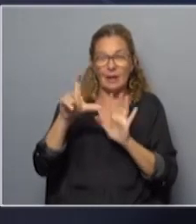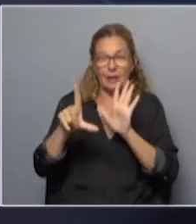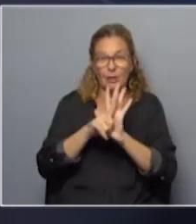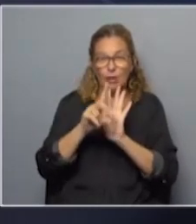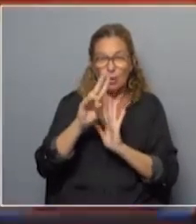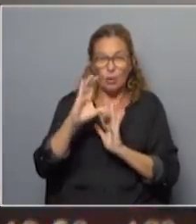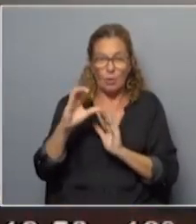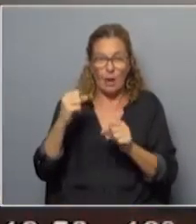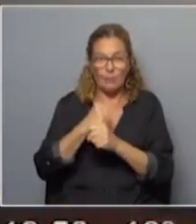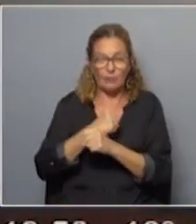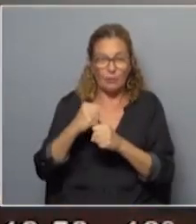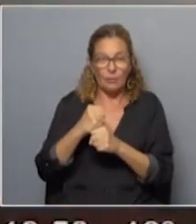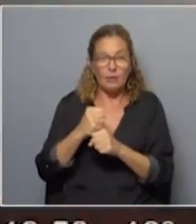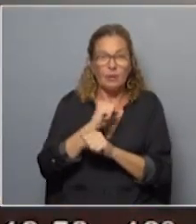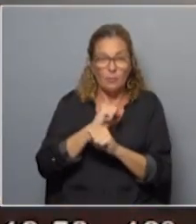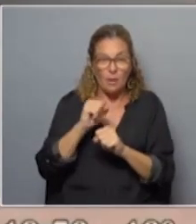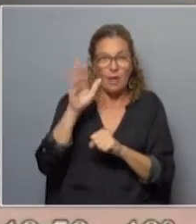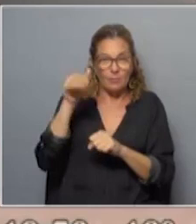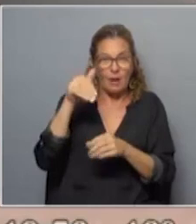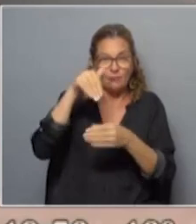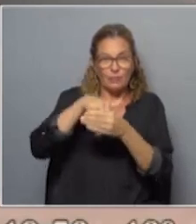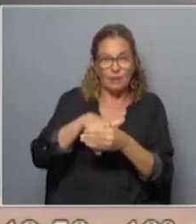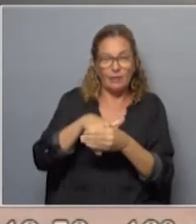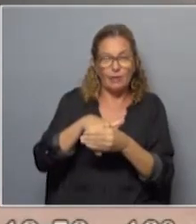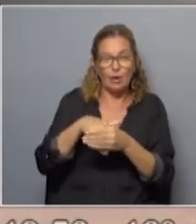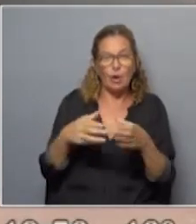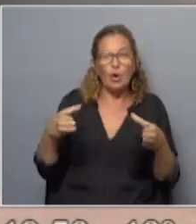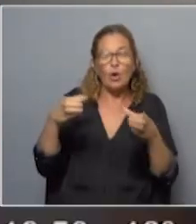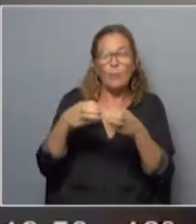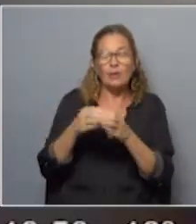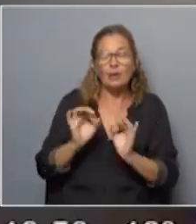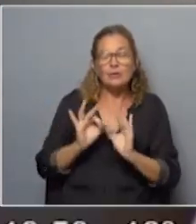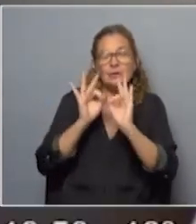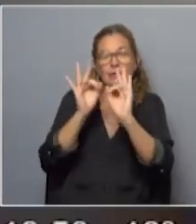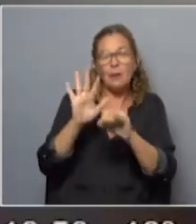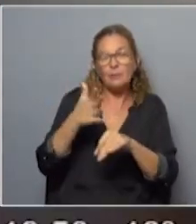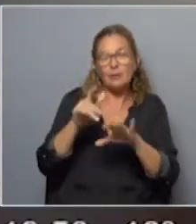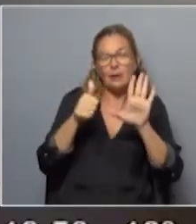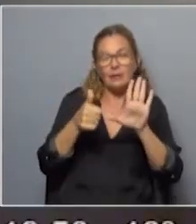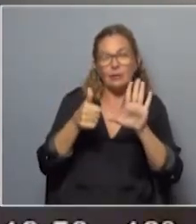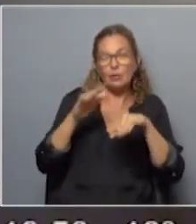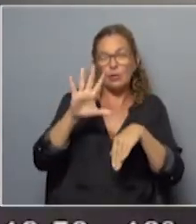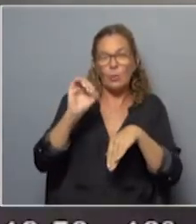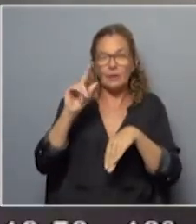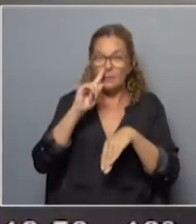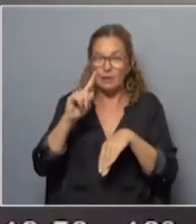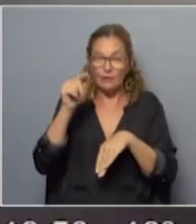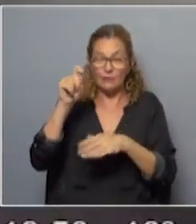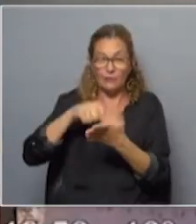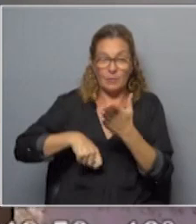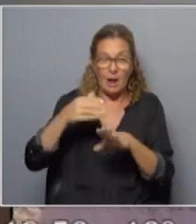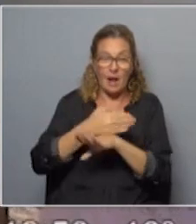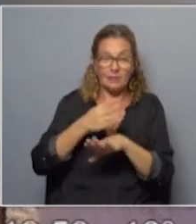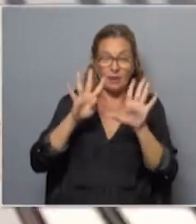urgente consideración. Para que se pueda convocar el referéndum, la comisión deberá alcanzar alrededor de 650.000 firmas antes del